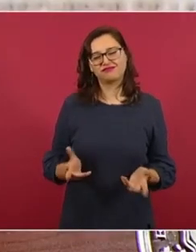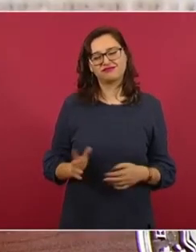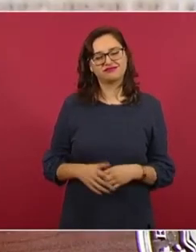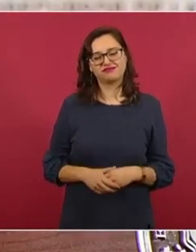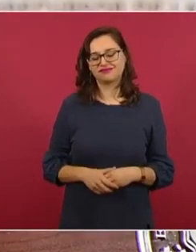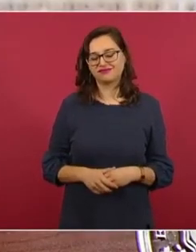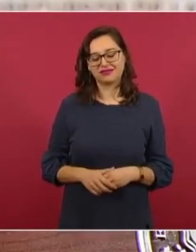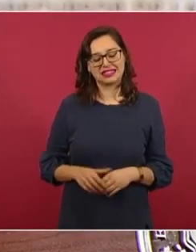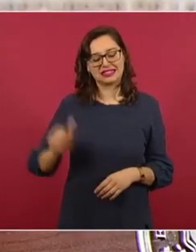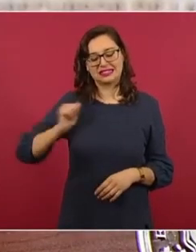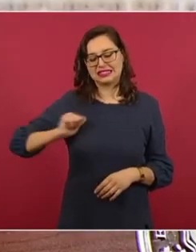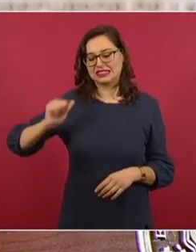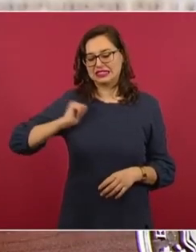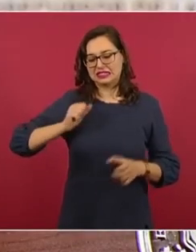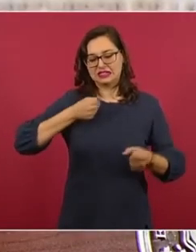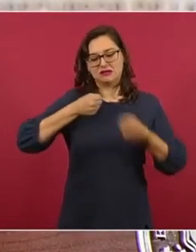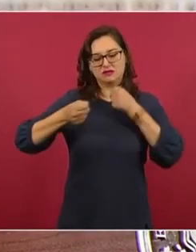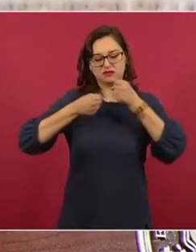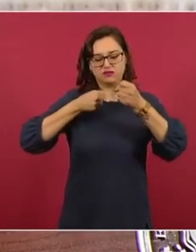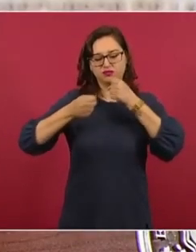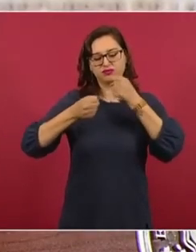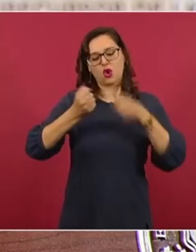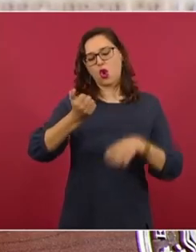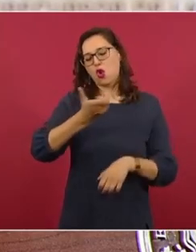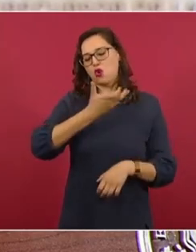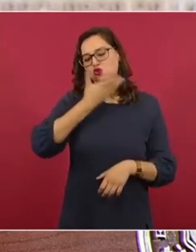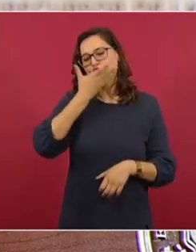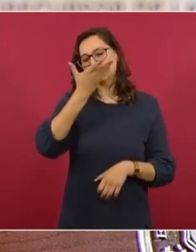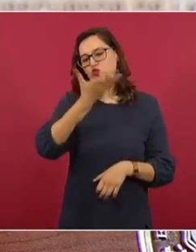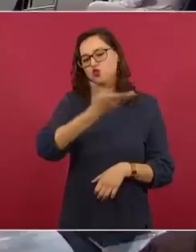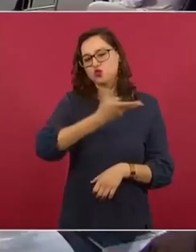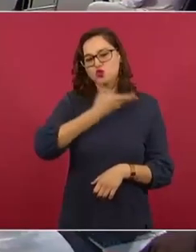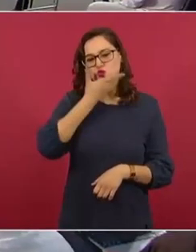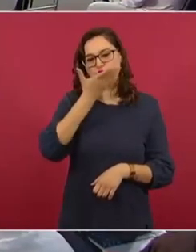a las viejas prácticas.